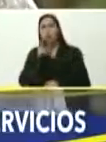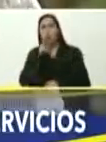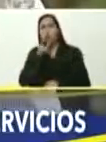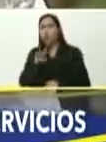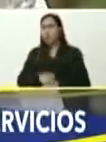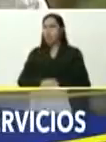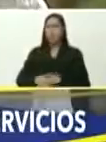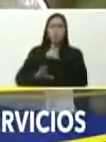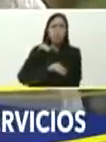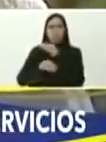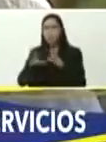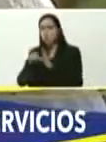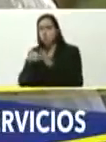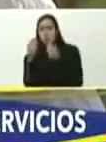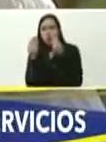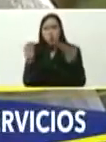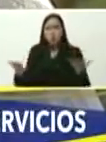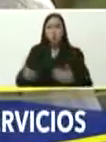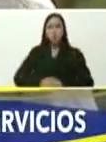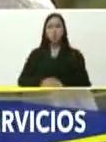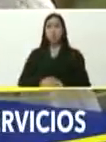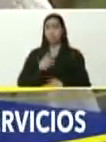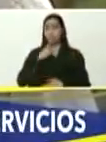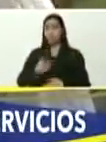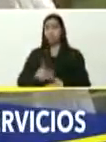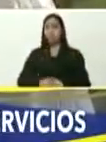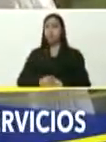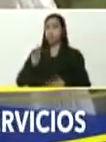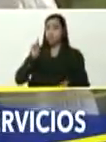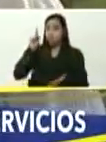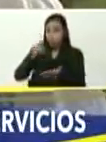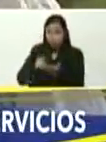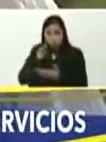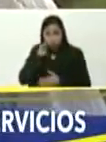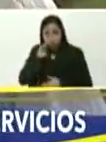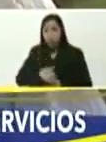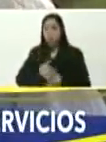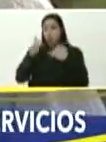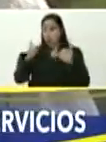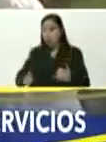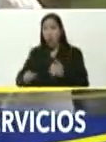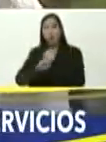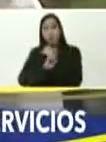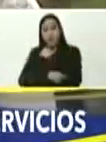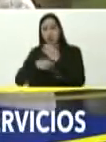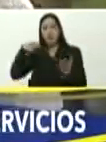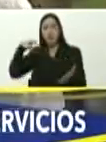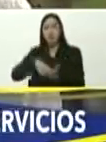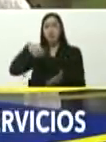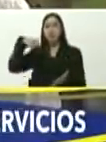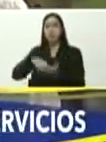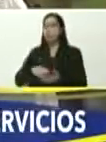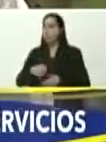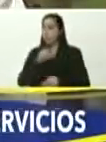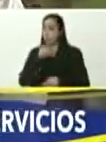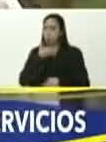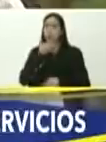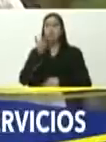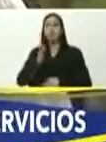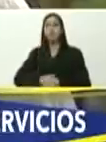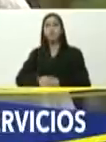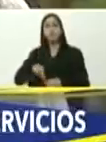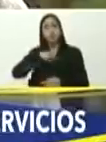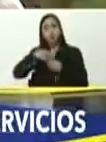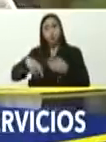ampones, bueno, usted lo acaba de mencionar, que usted pasó por allí, y hoy día, es un parque de niños, esa es la revolución, que